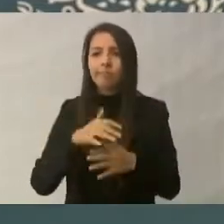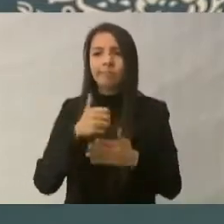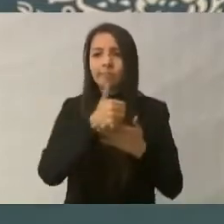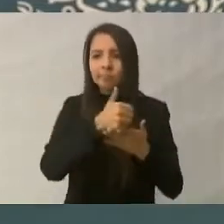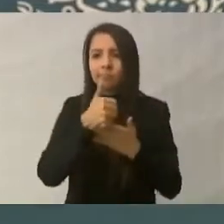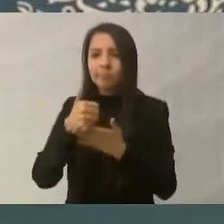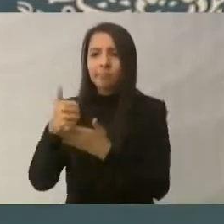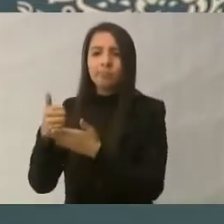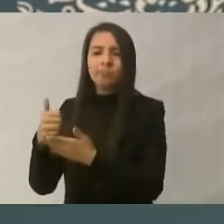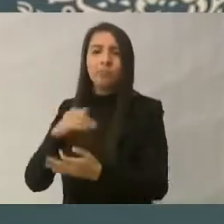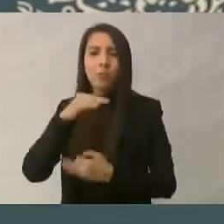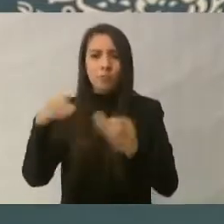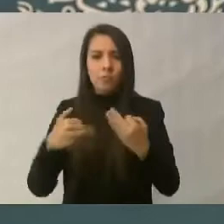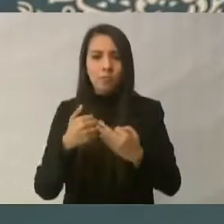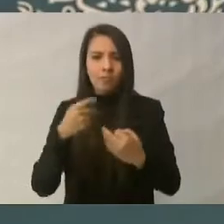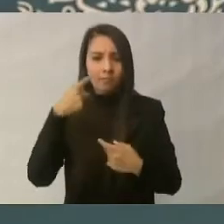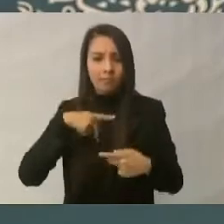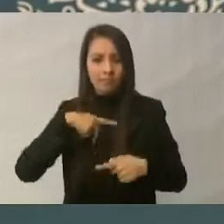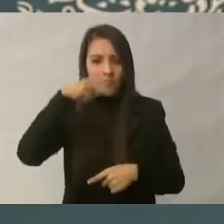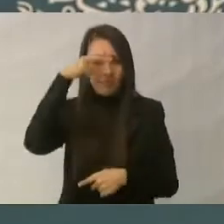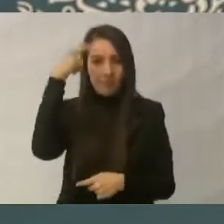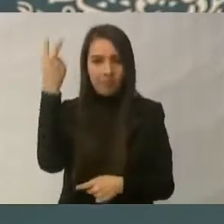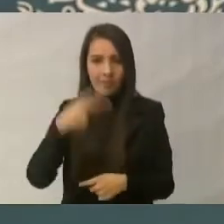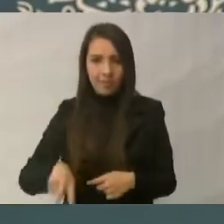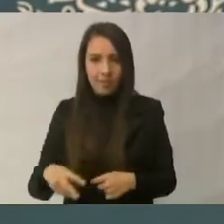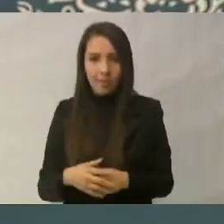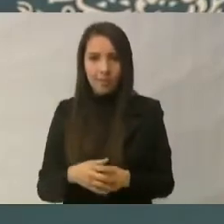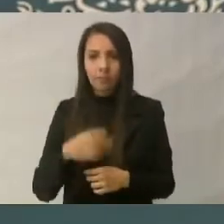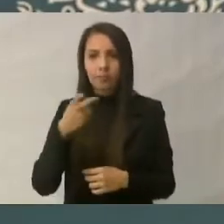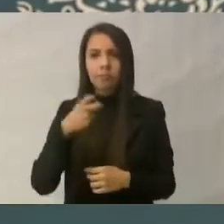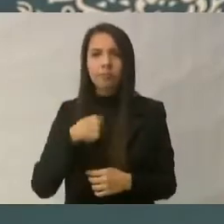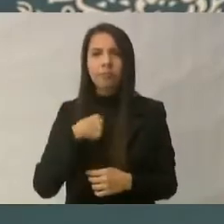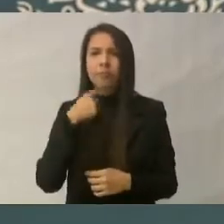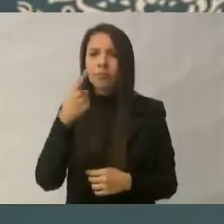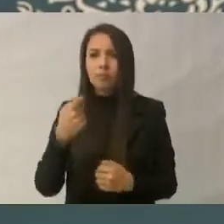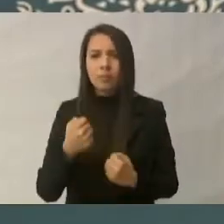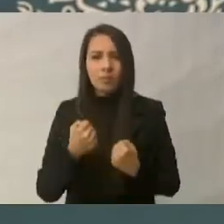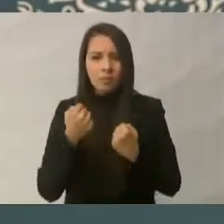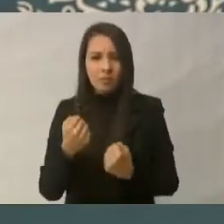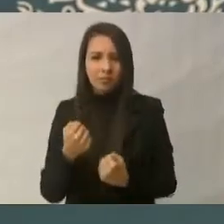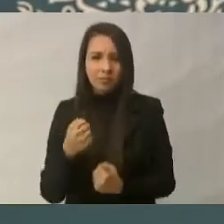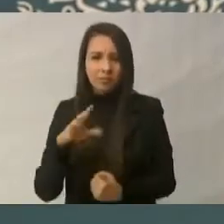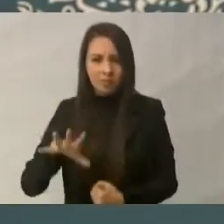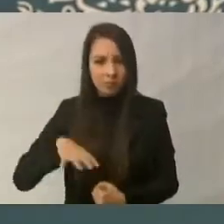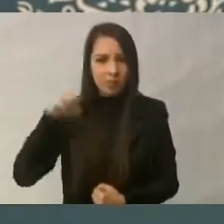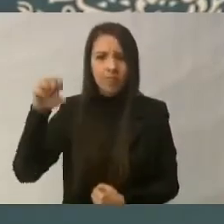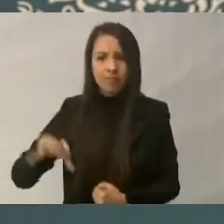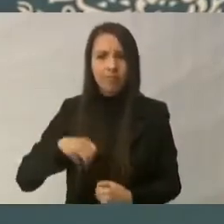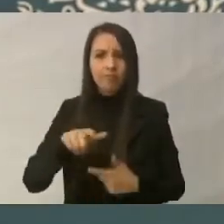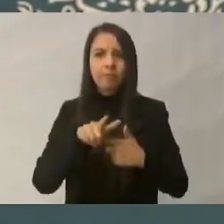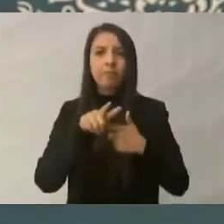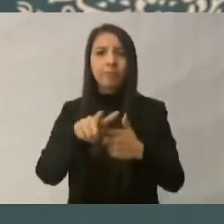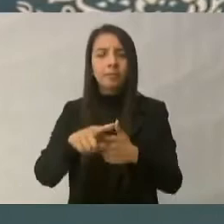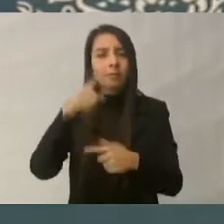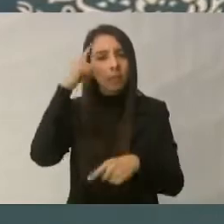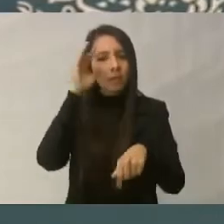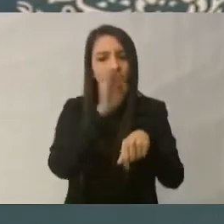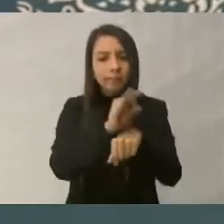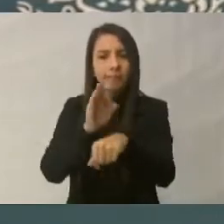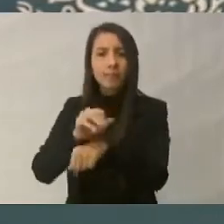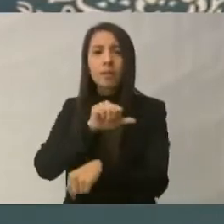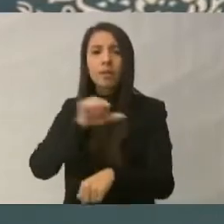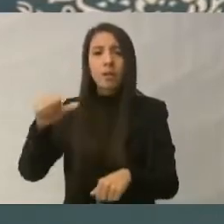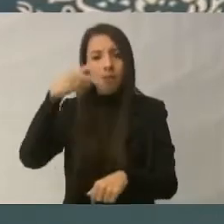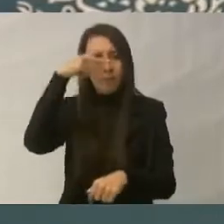Reitero mi convicción de sumar los esfuerzos para que el bienestar sea una realidad compartida por todas las familias mexicanas.